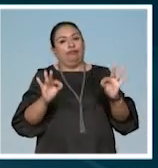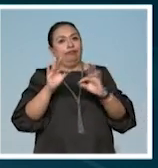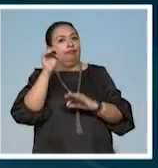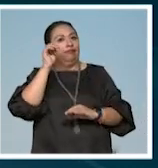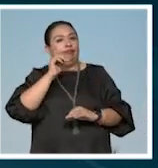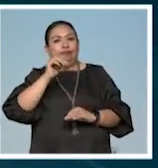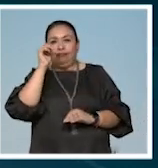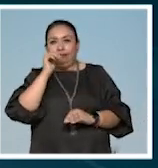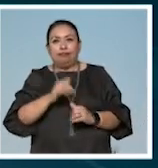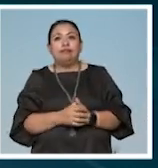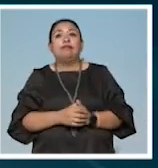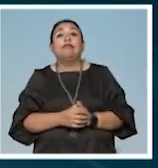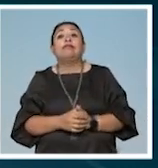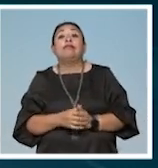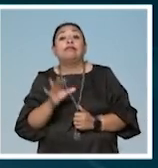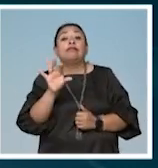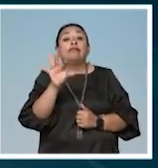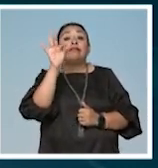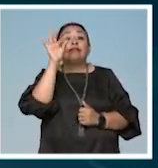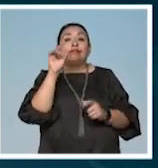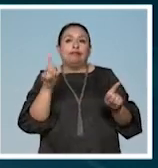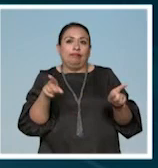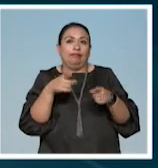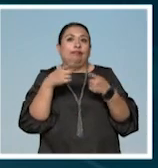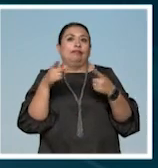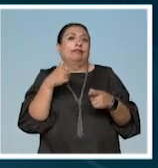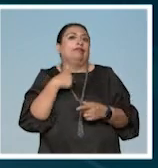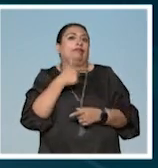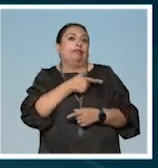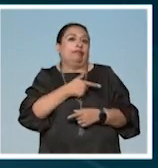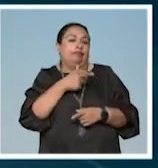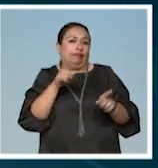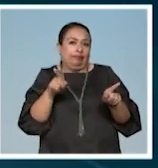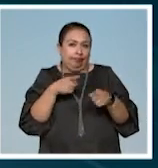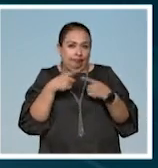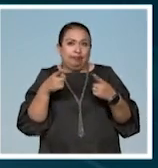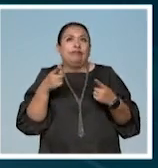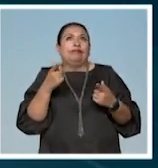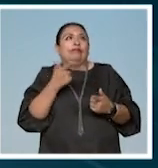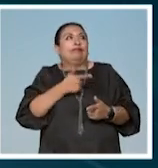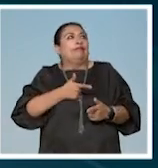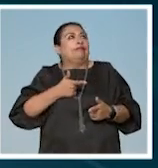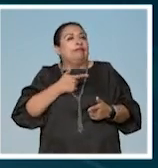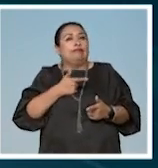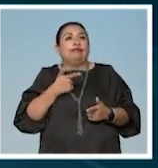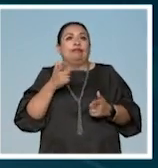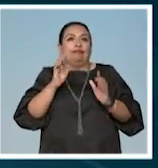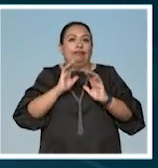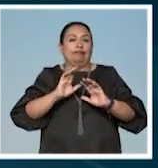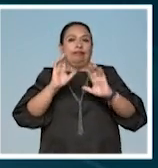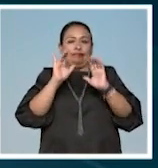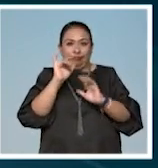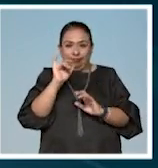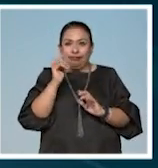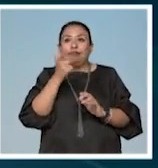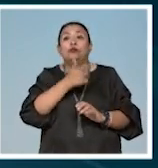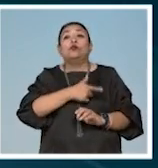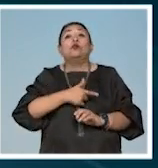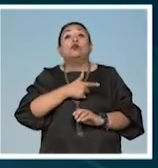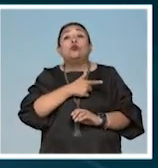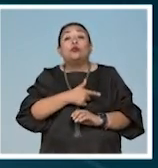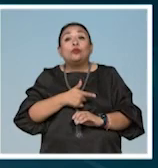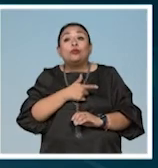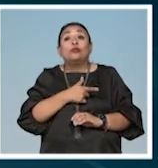siempre. La elección de la música, que me guste la música, que me dé gusto en cantar, y que me dé gusto, sobre